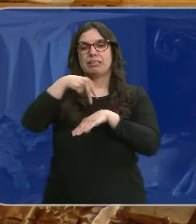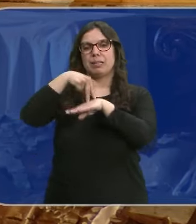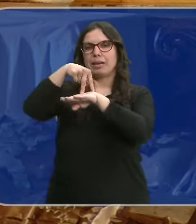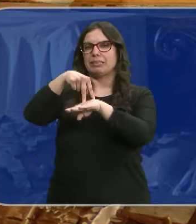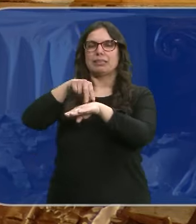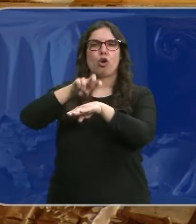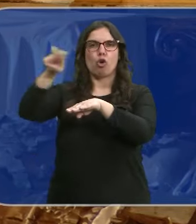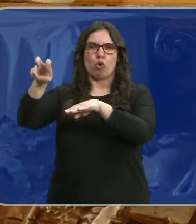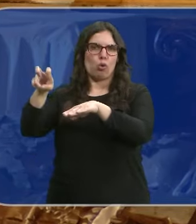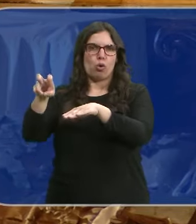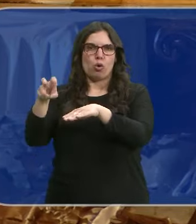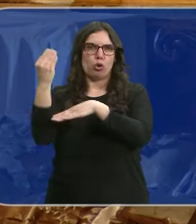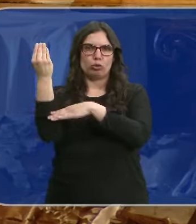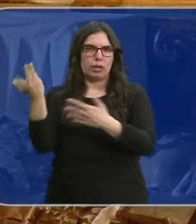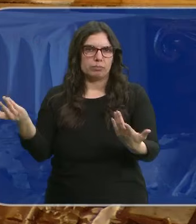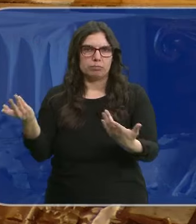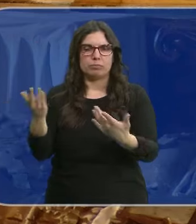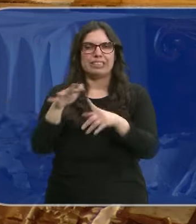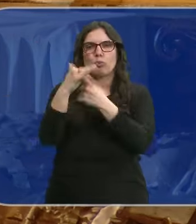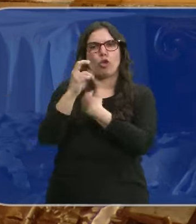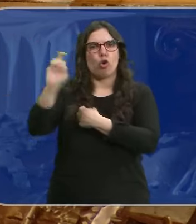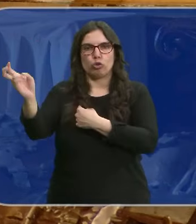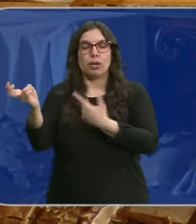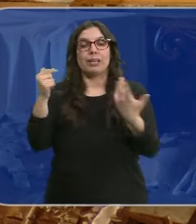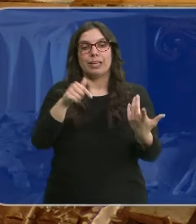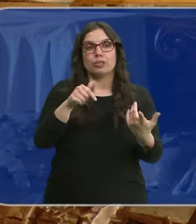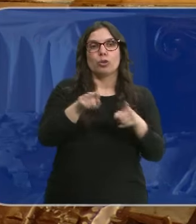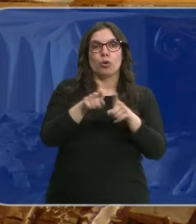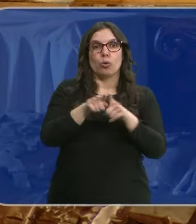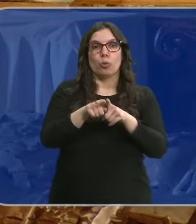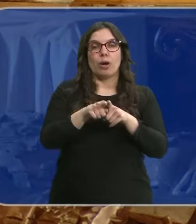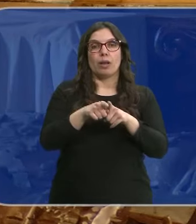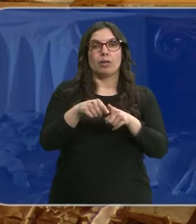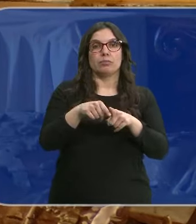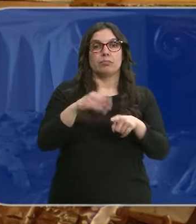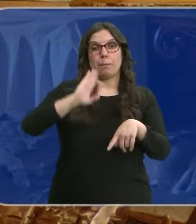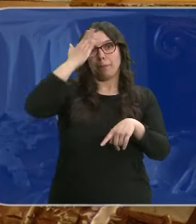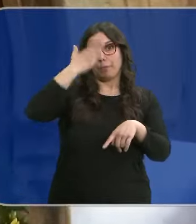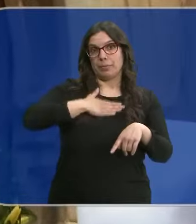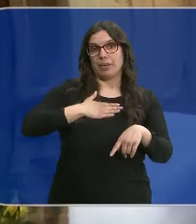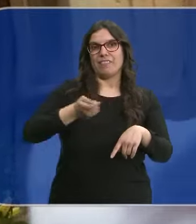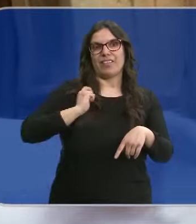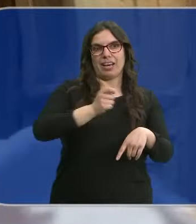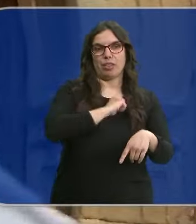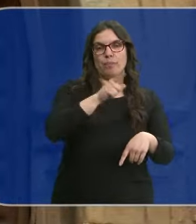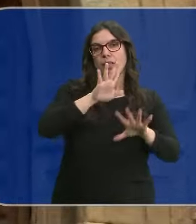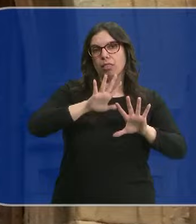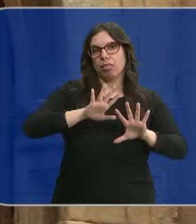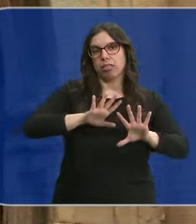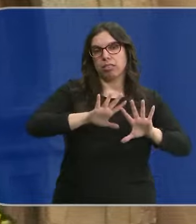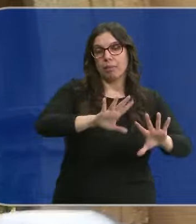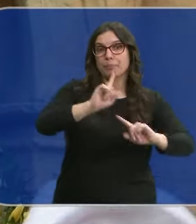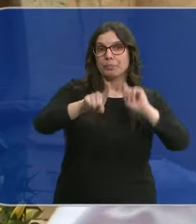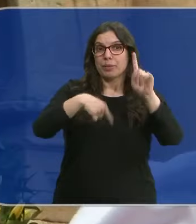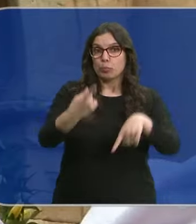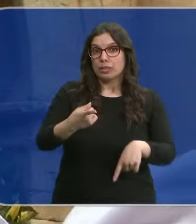Semana Santa soriana por una nueva escena. Y ese fue el paso de la flagelación el paso titular que tenemos en la cofradía. La talla quedó en el olvido y